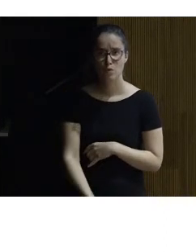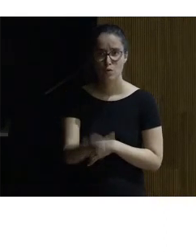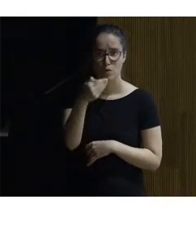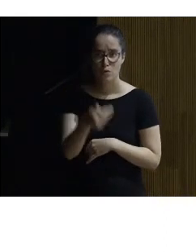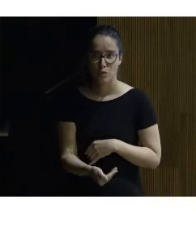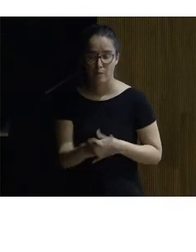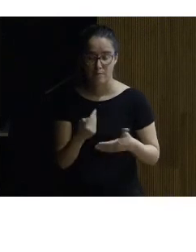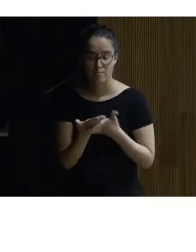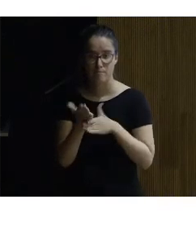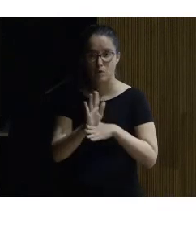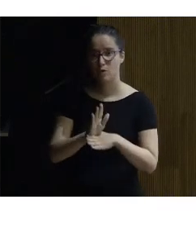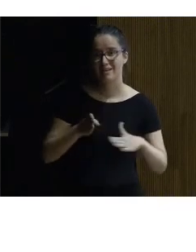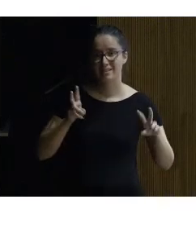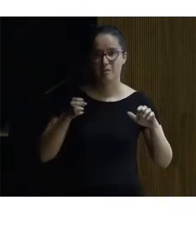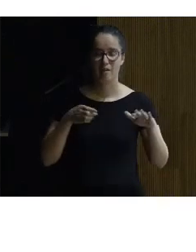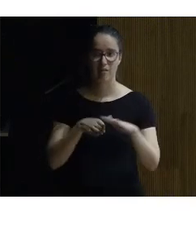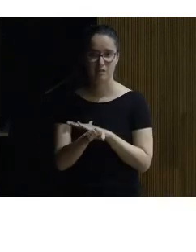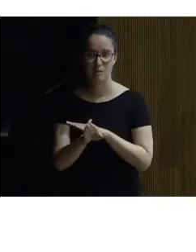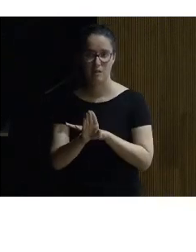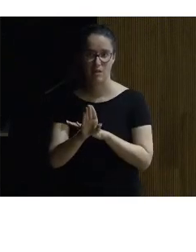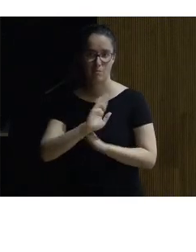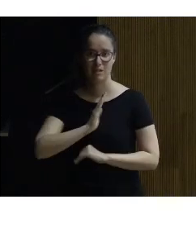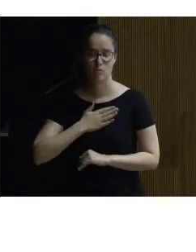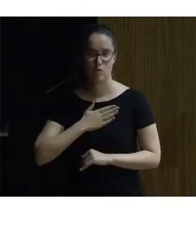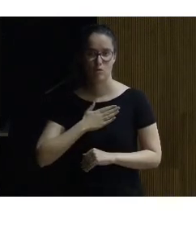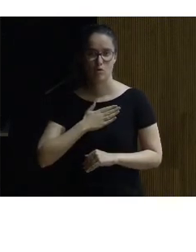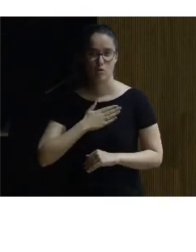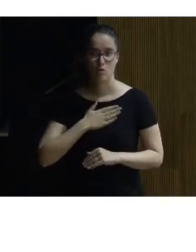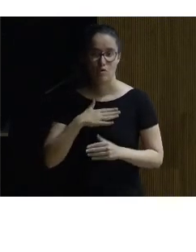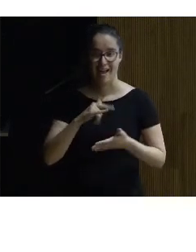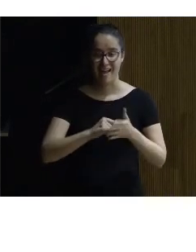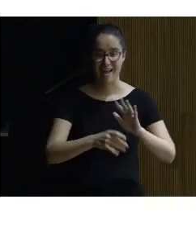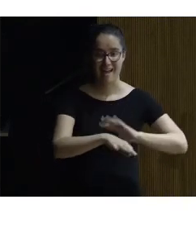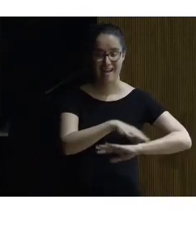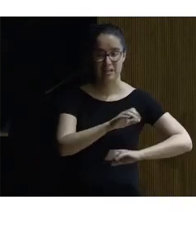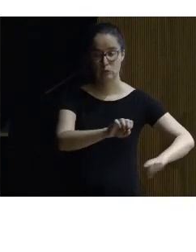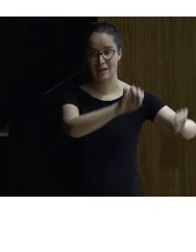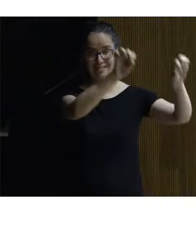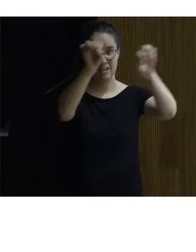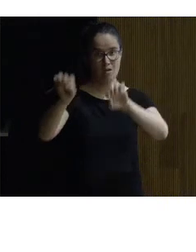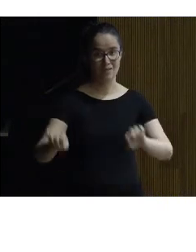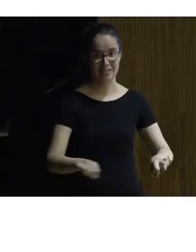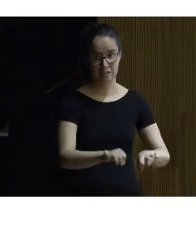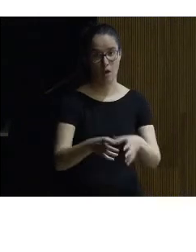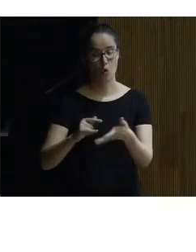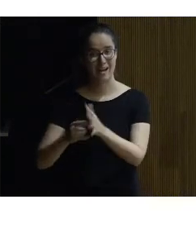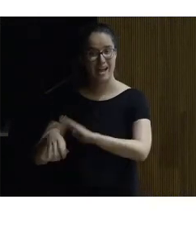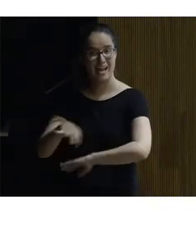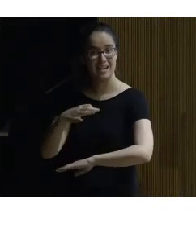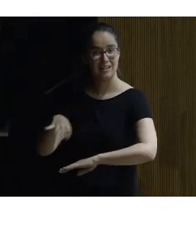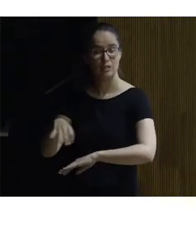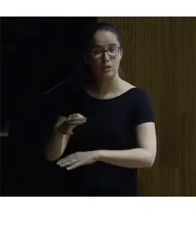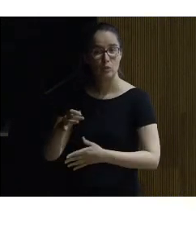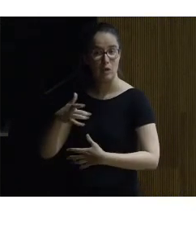al plantearnos la accesibilidad al patrimonio no es lo mismo una arquitectura defensiva que una arquitectura de